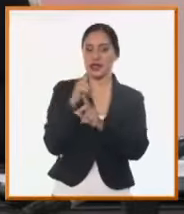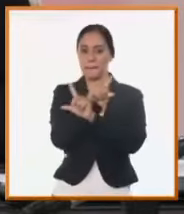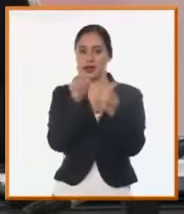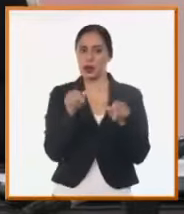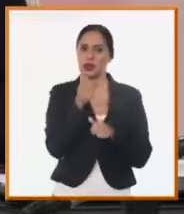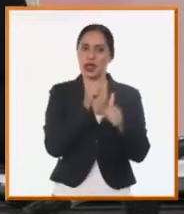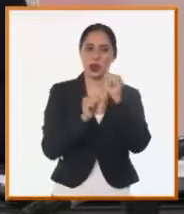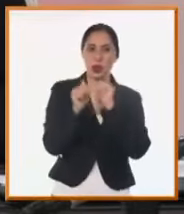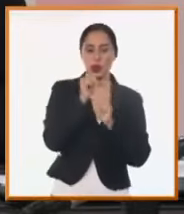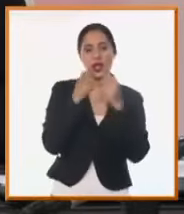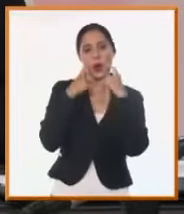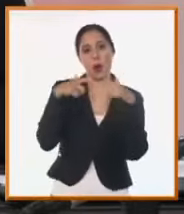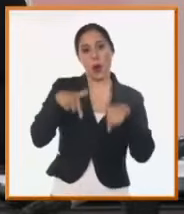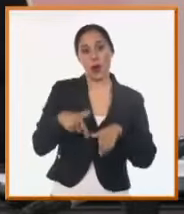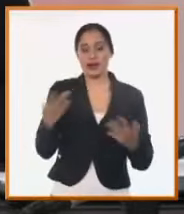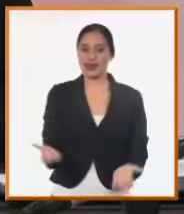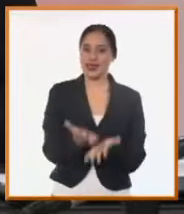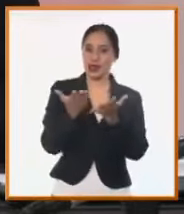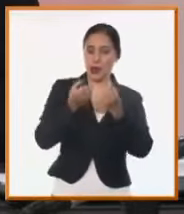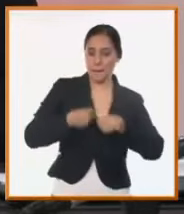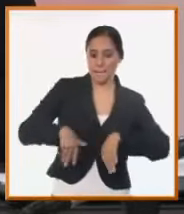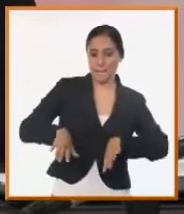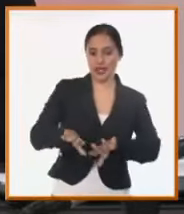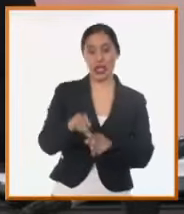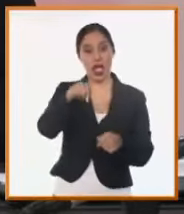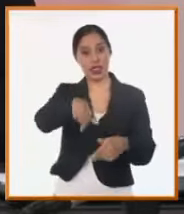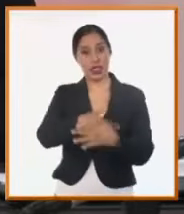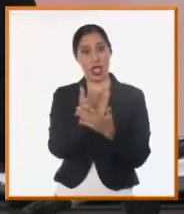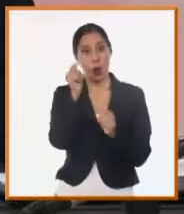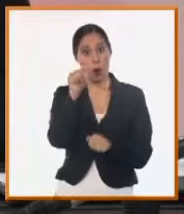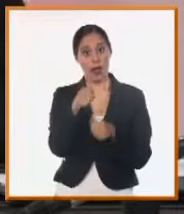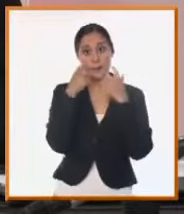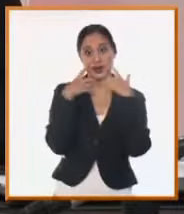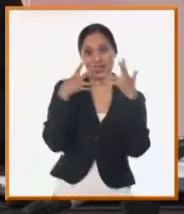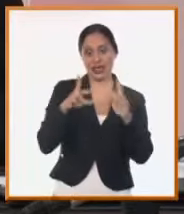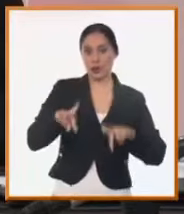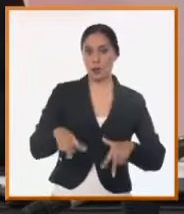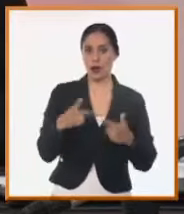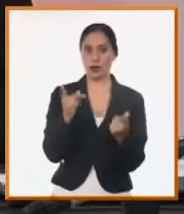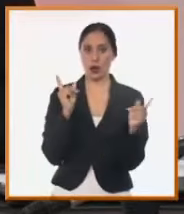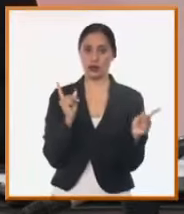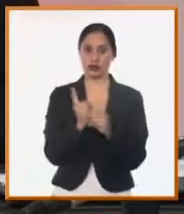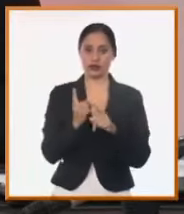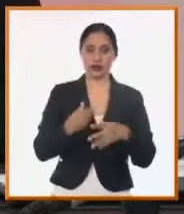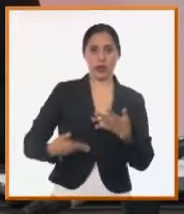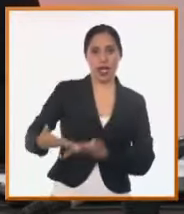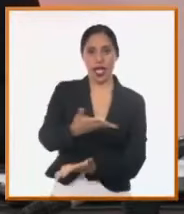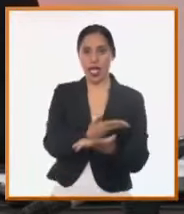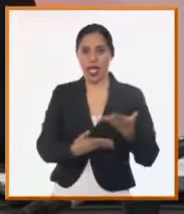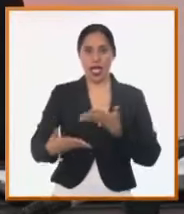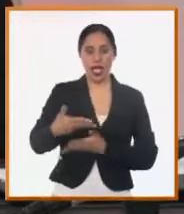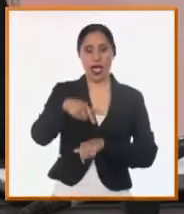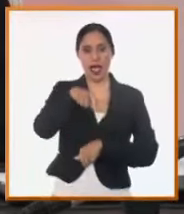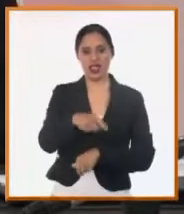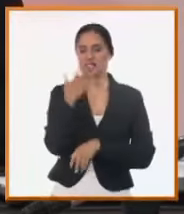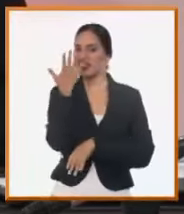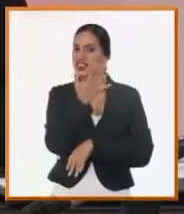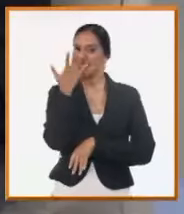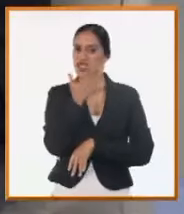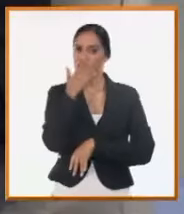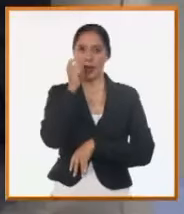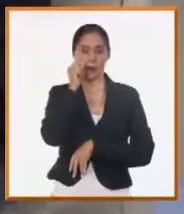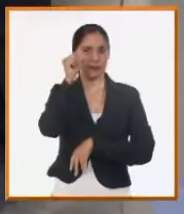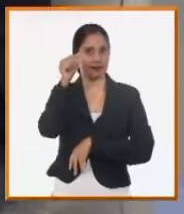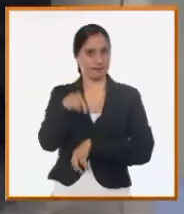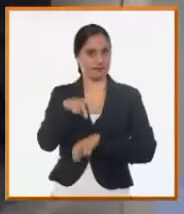estaremos desarrollando nuestra emisión de hoy, en la que vuelvo a estar acompañado acá en el panel por el compañero José Antonio